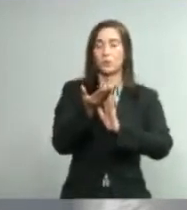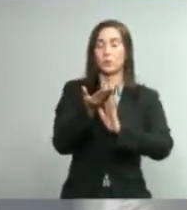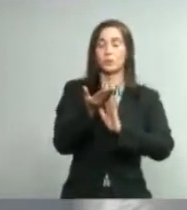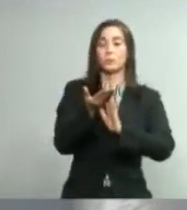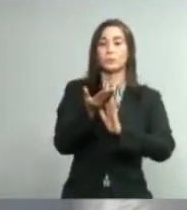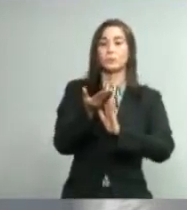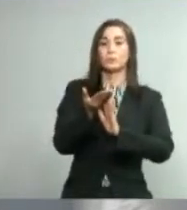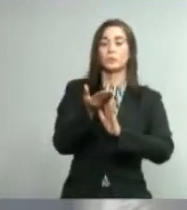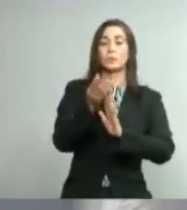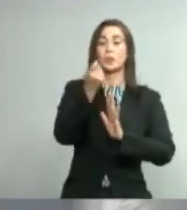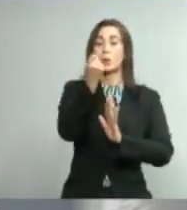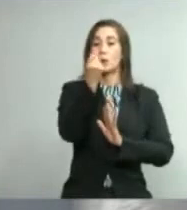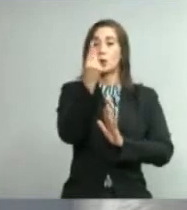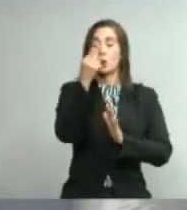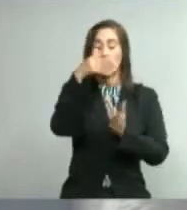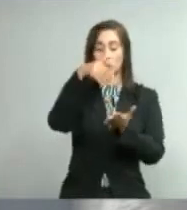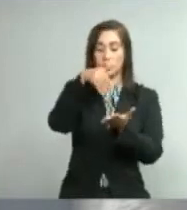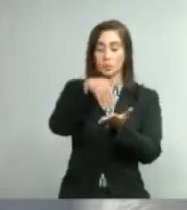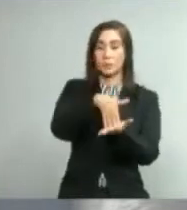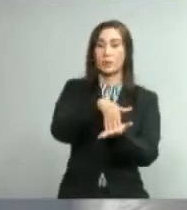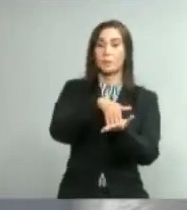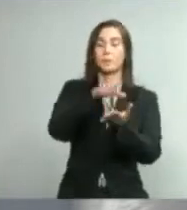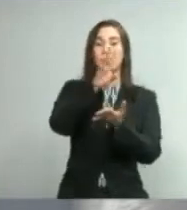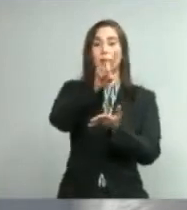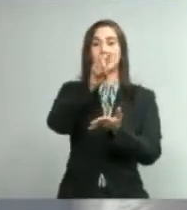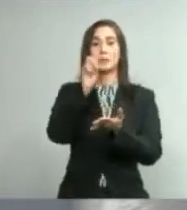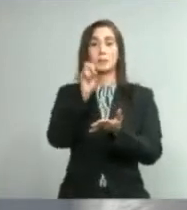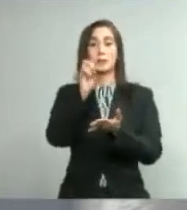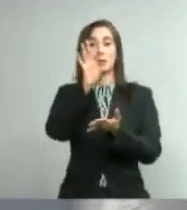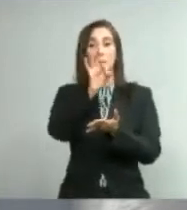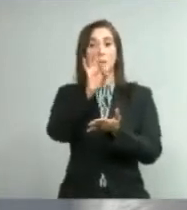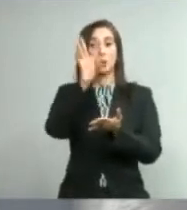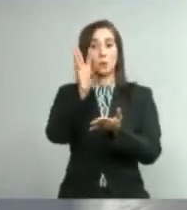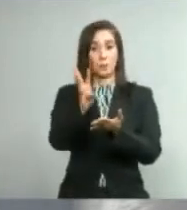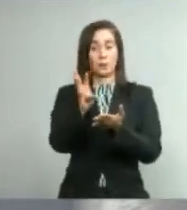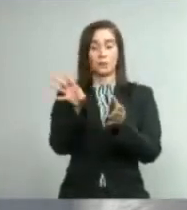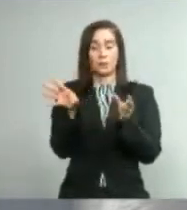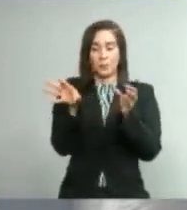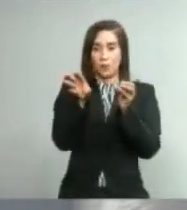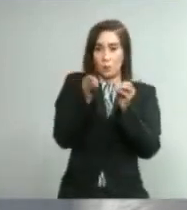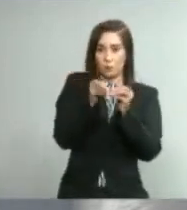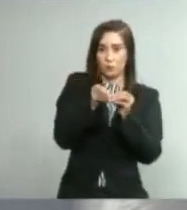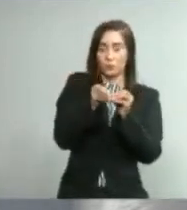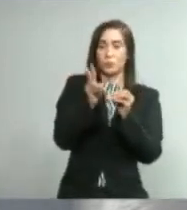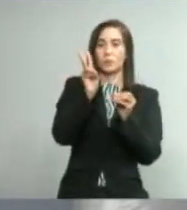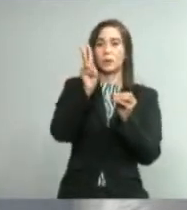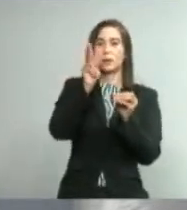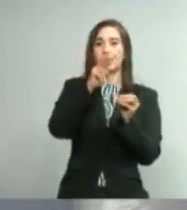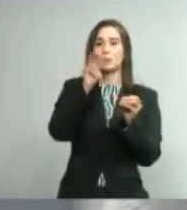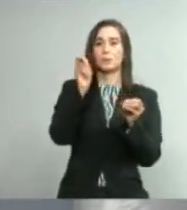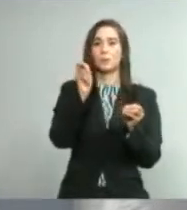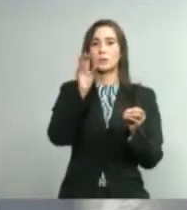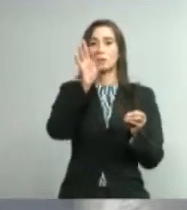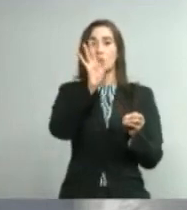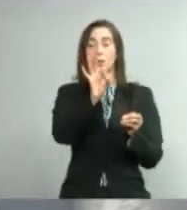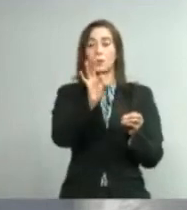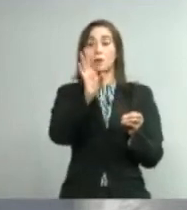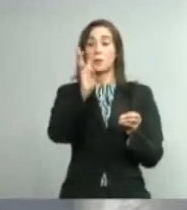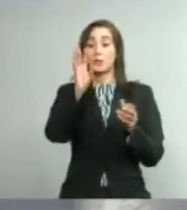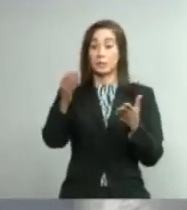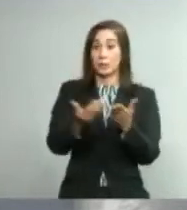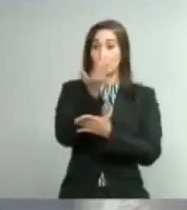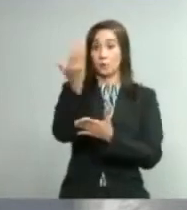de ayer a 11.196, con un total de 296 casos